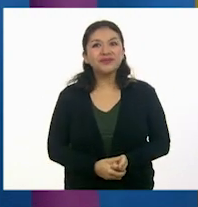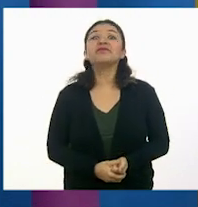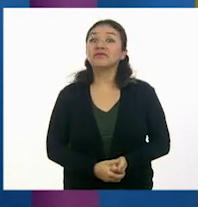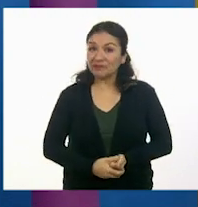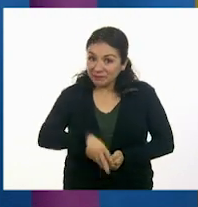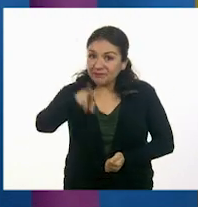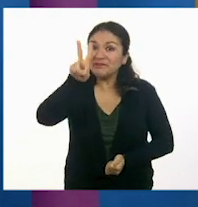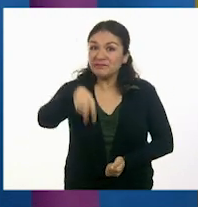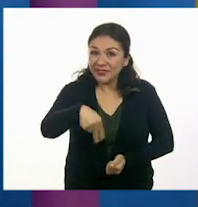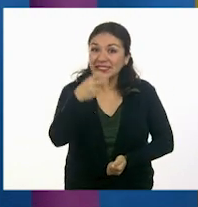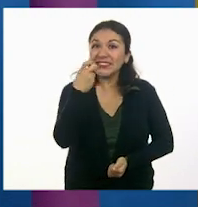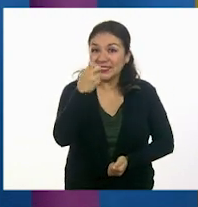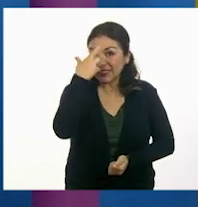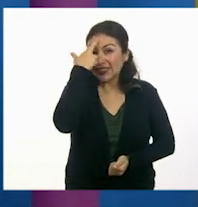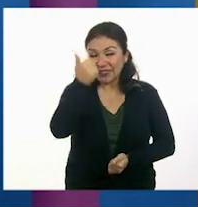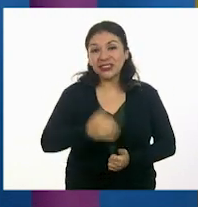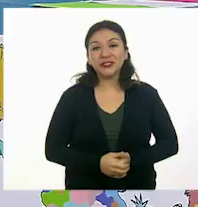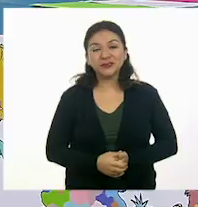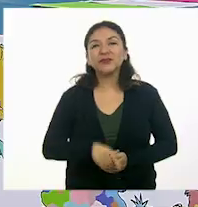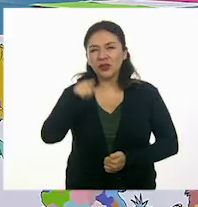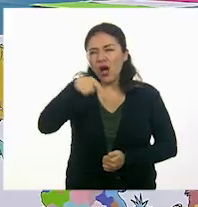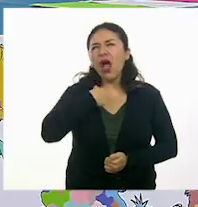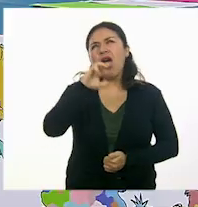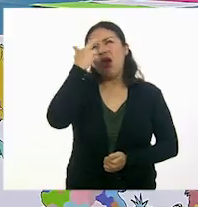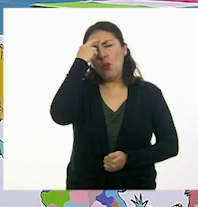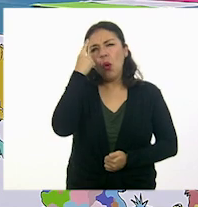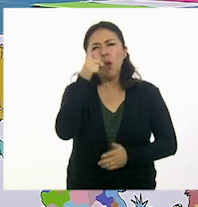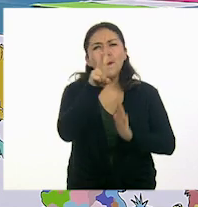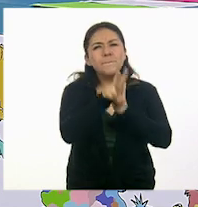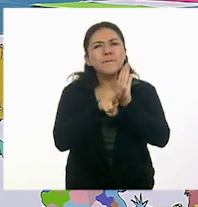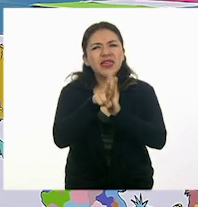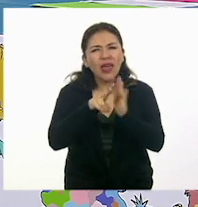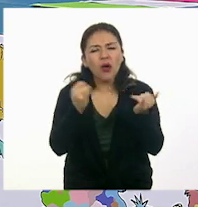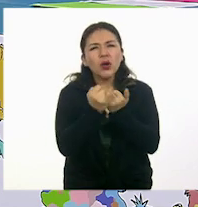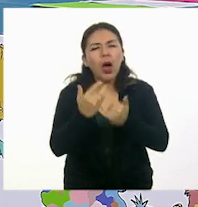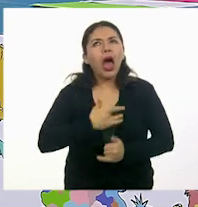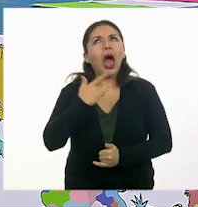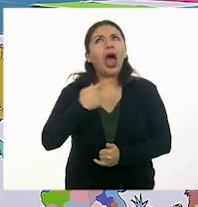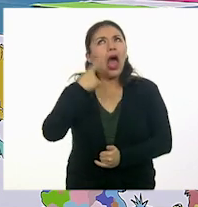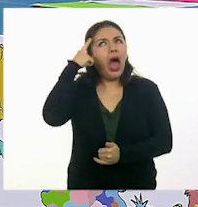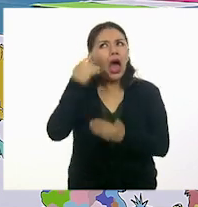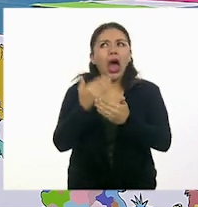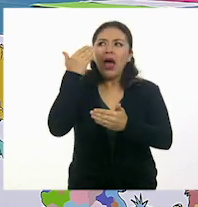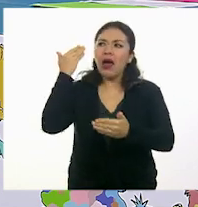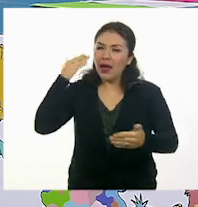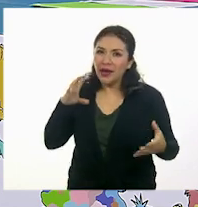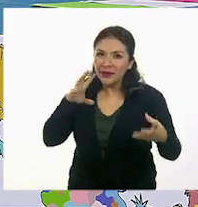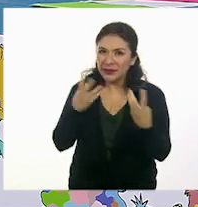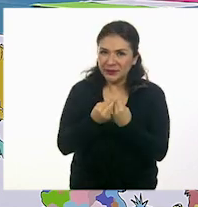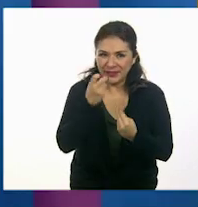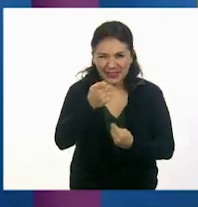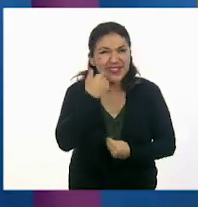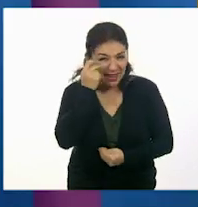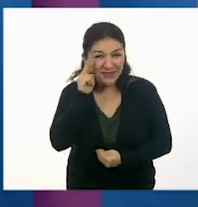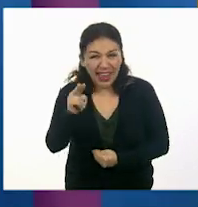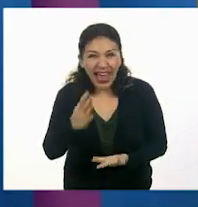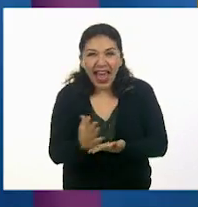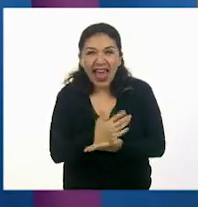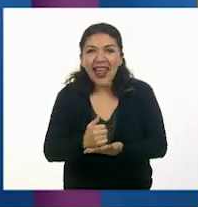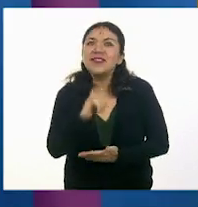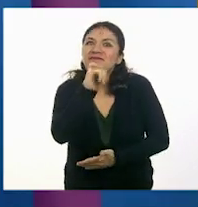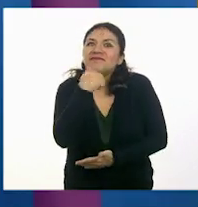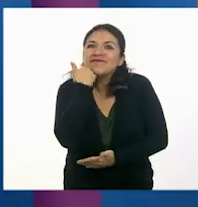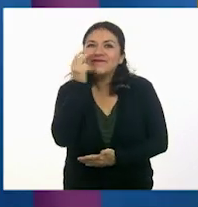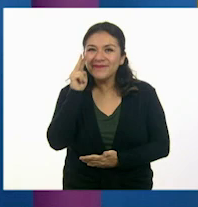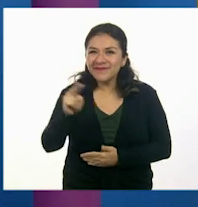claro que sí. Y recuerdo un video que nos va a ayudar a recapitular este momento. ¿Quieres verlo? Por supuesto que sí.